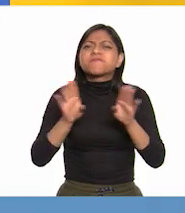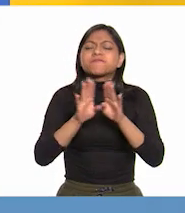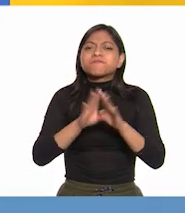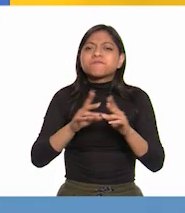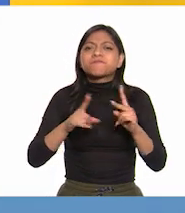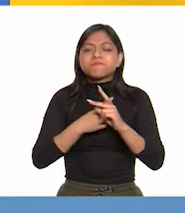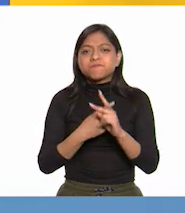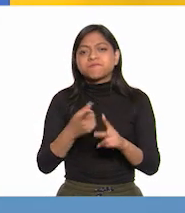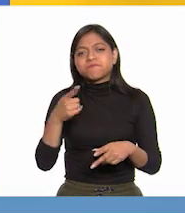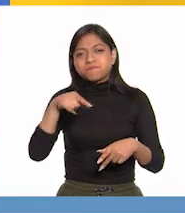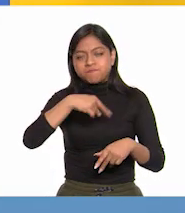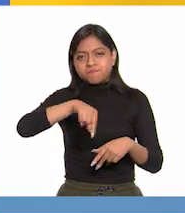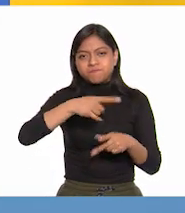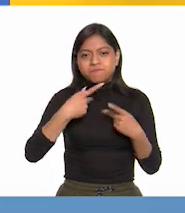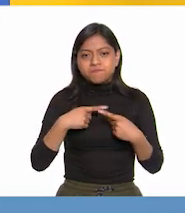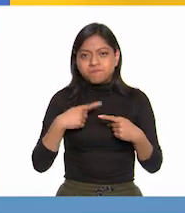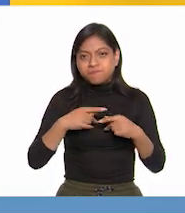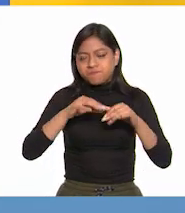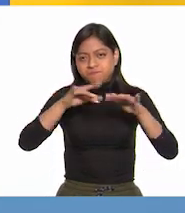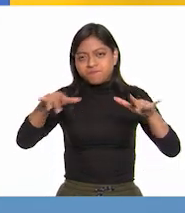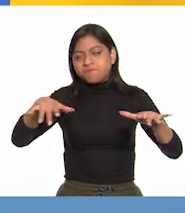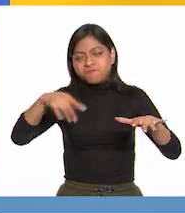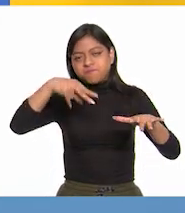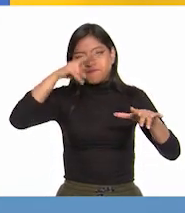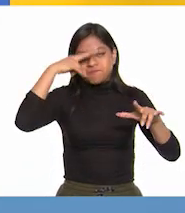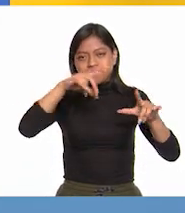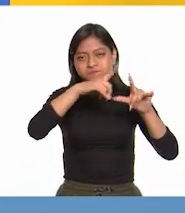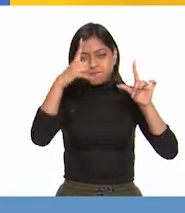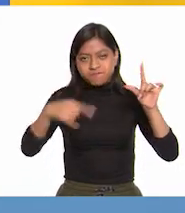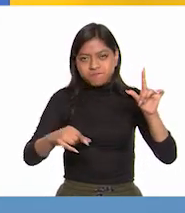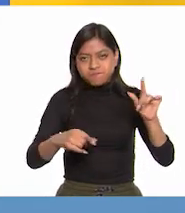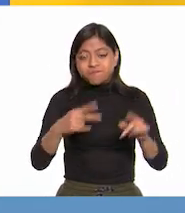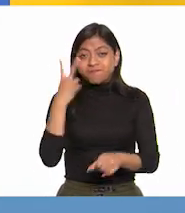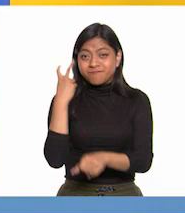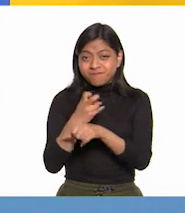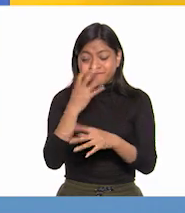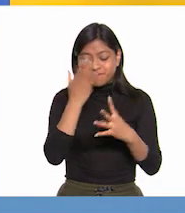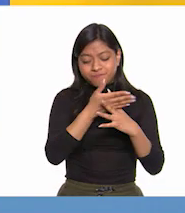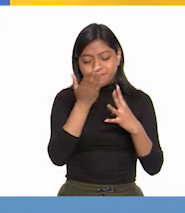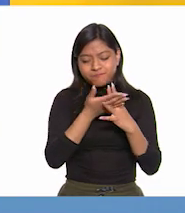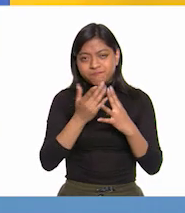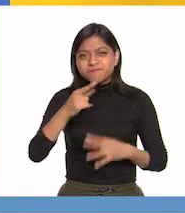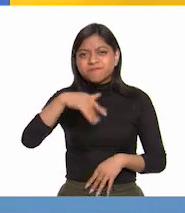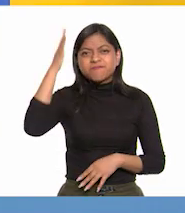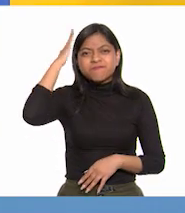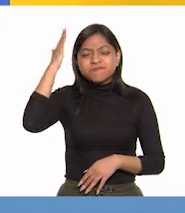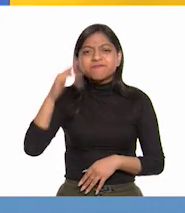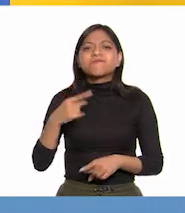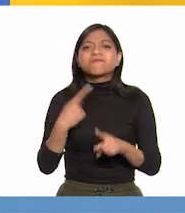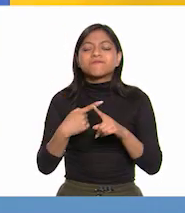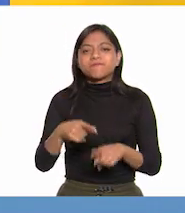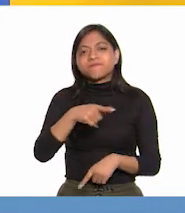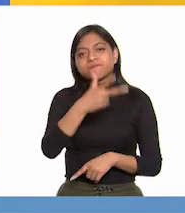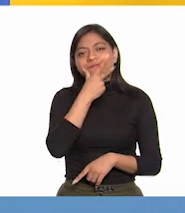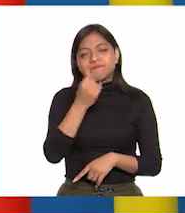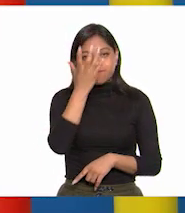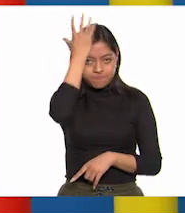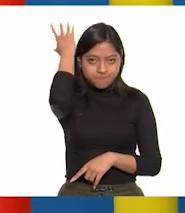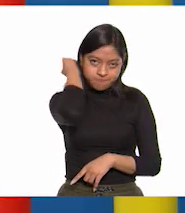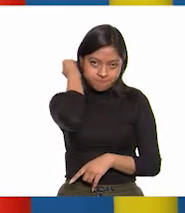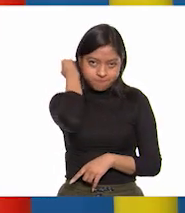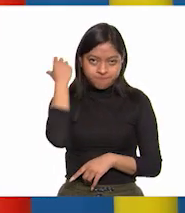dispersado ya por la mayor parte de la Nueva España. Esta segunda etapa fue dirigida por José María Morelos y Pavón.